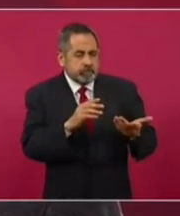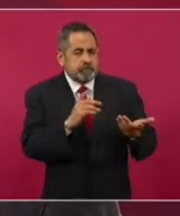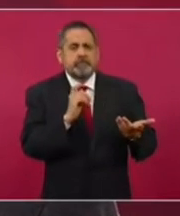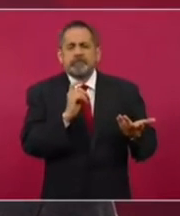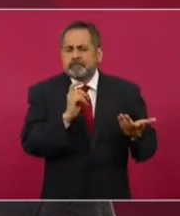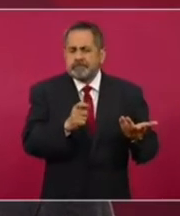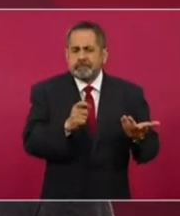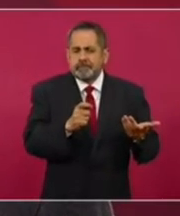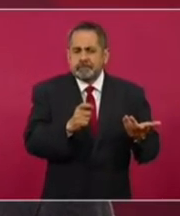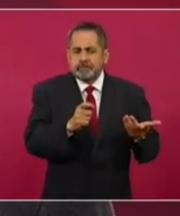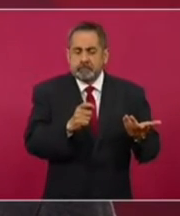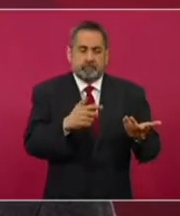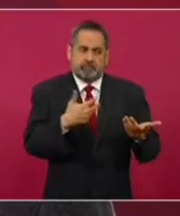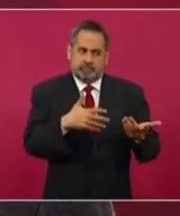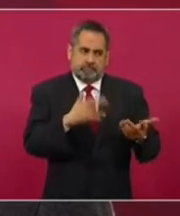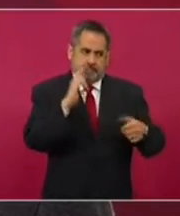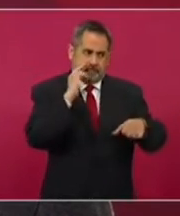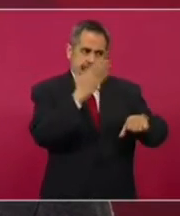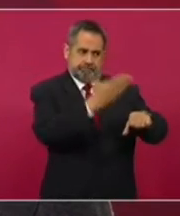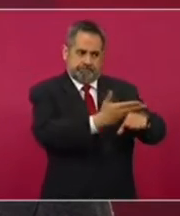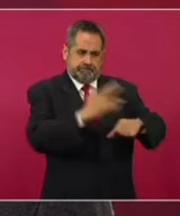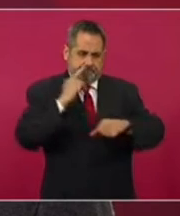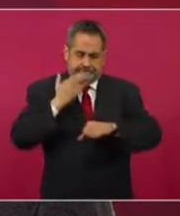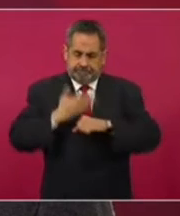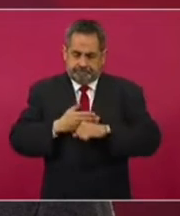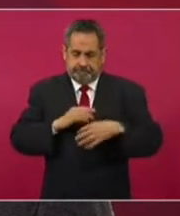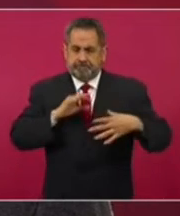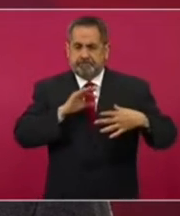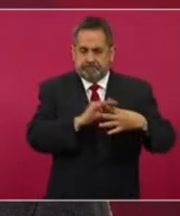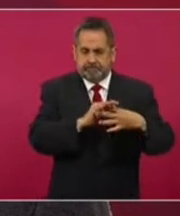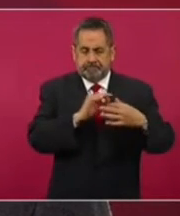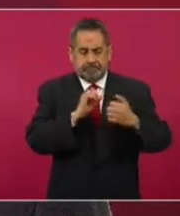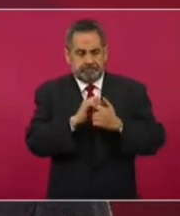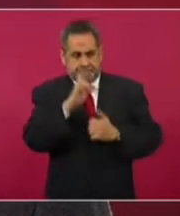y del respeto mutuo.